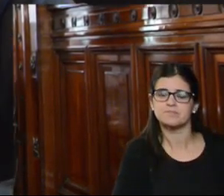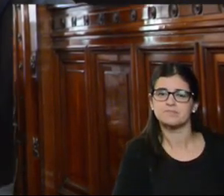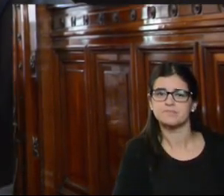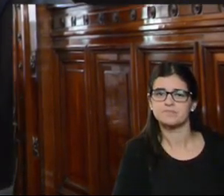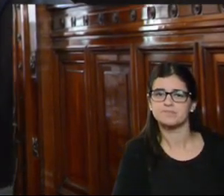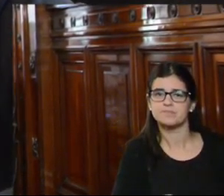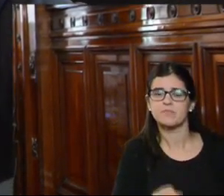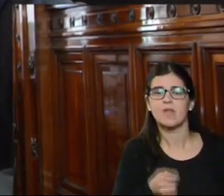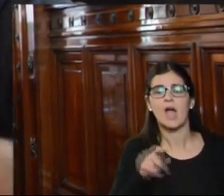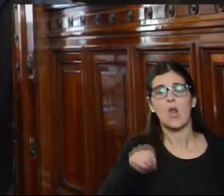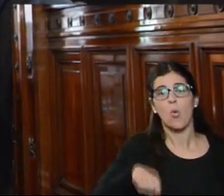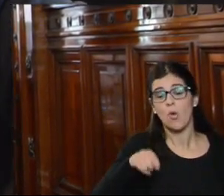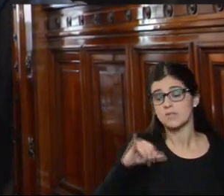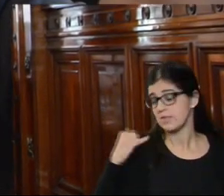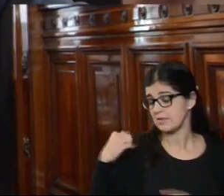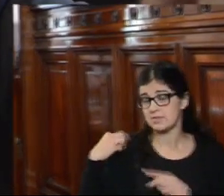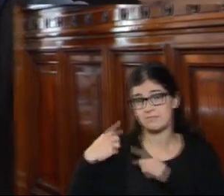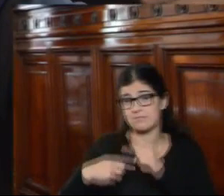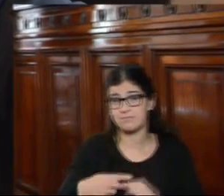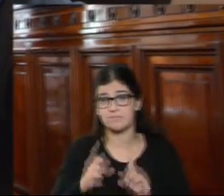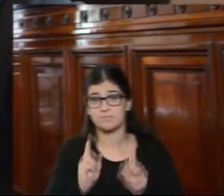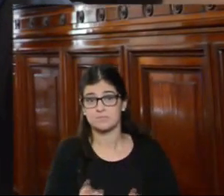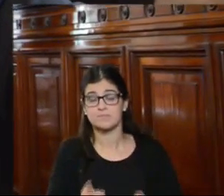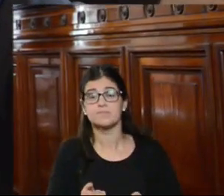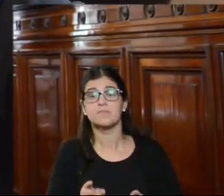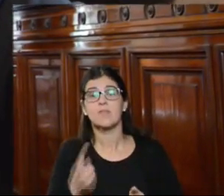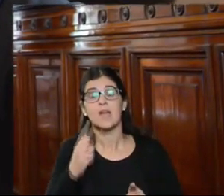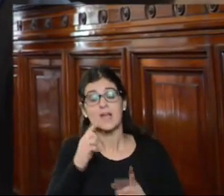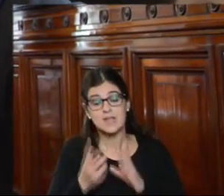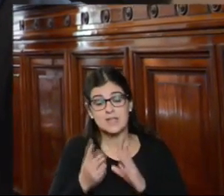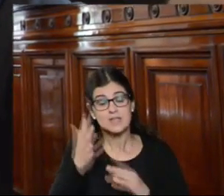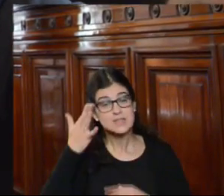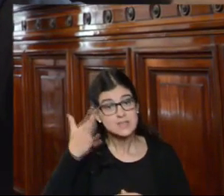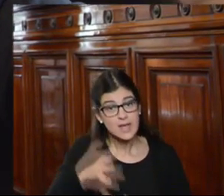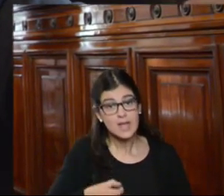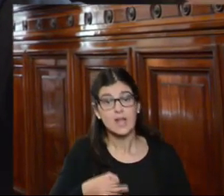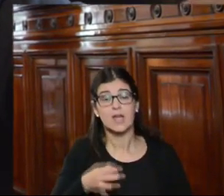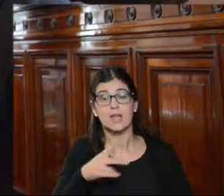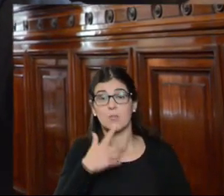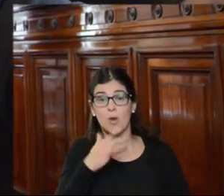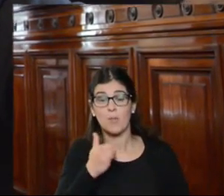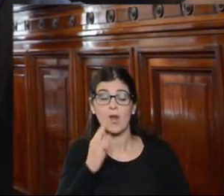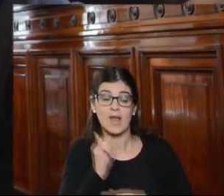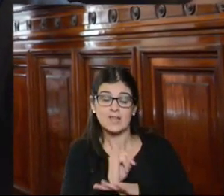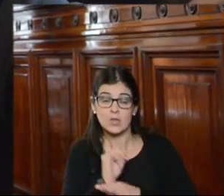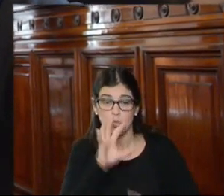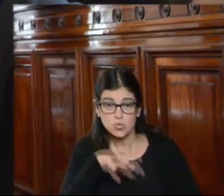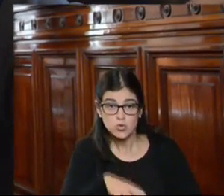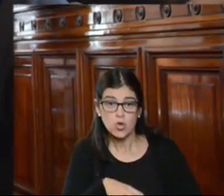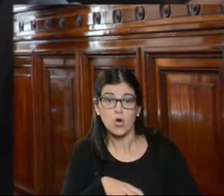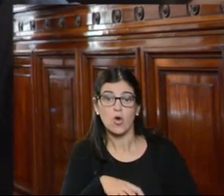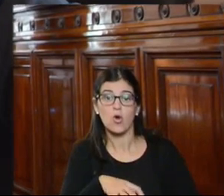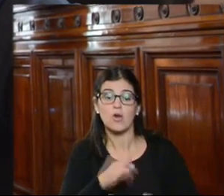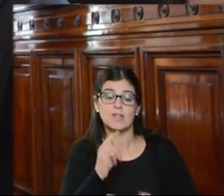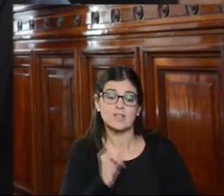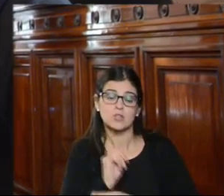los jueces tradicionalmente y que se cree que en este caso la institución haya desbordado